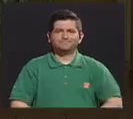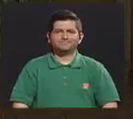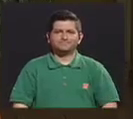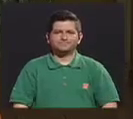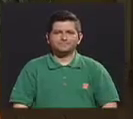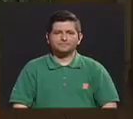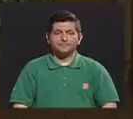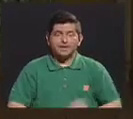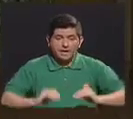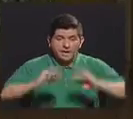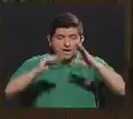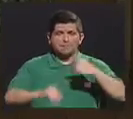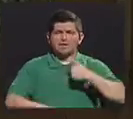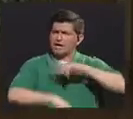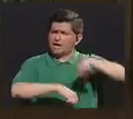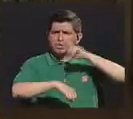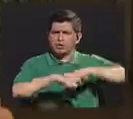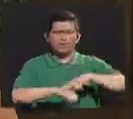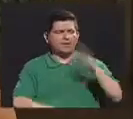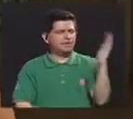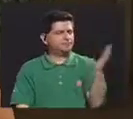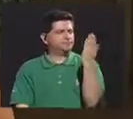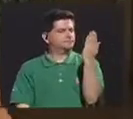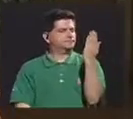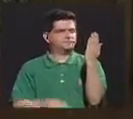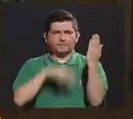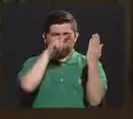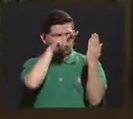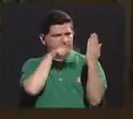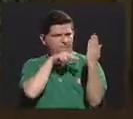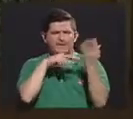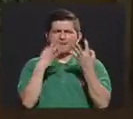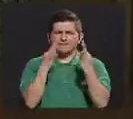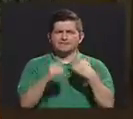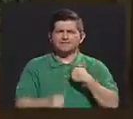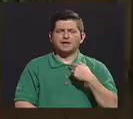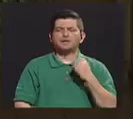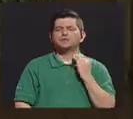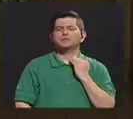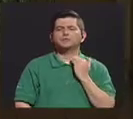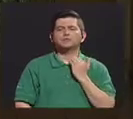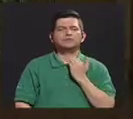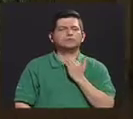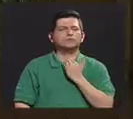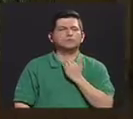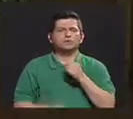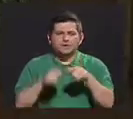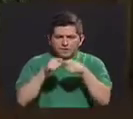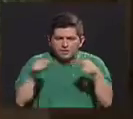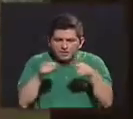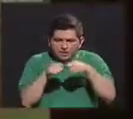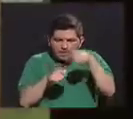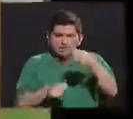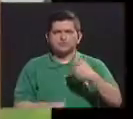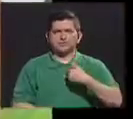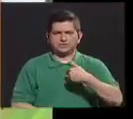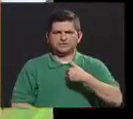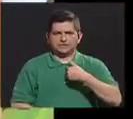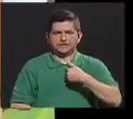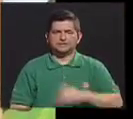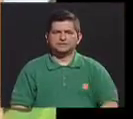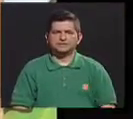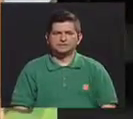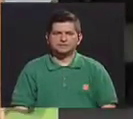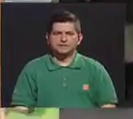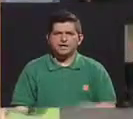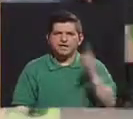mañana la rutina es verme al espejo y tratar de palpar yo misma el tamaño de la tiroides. Lo que hay